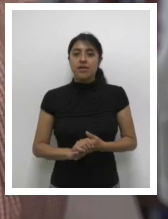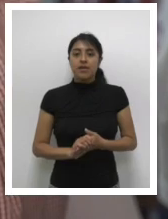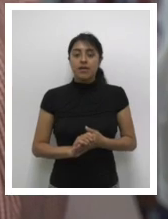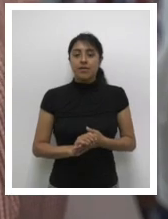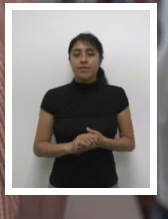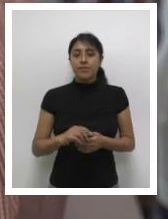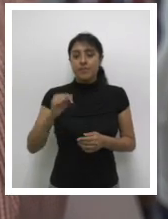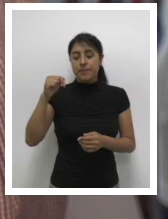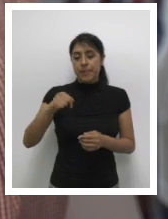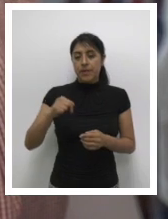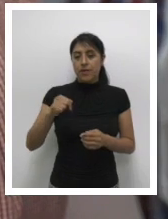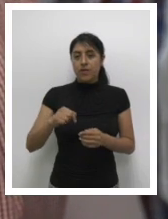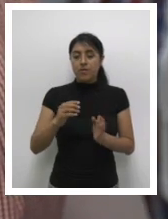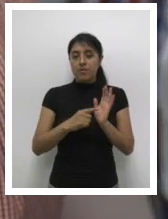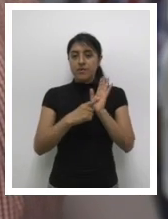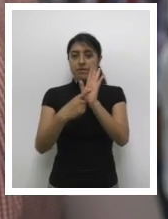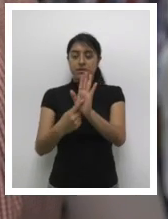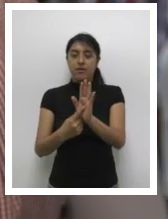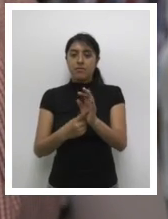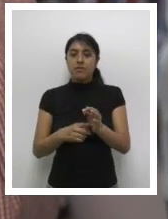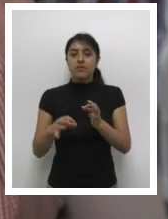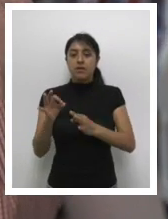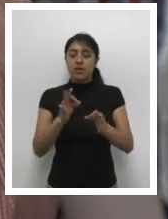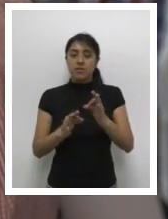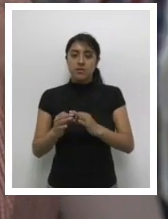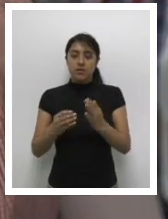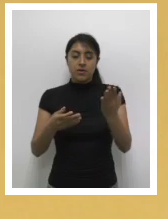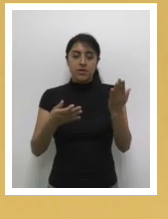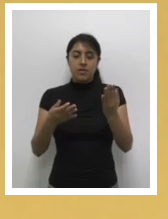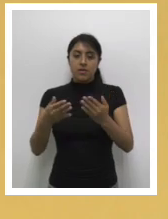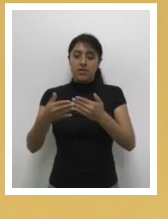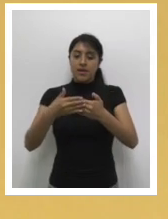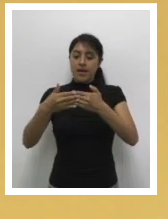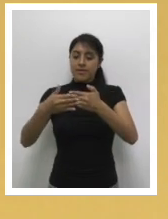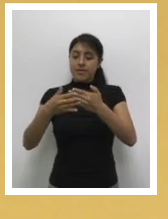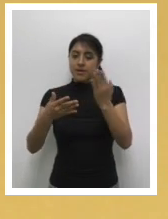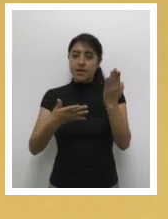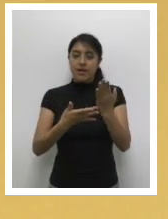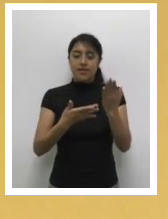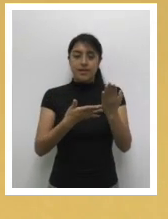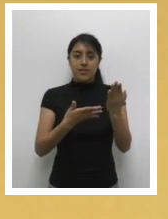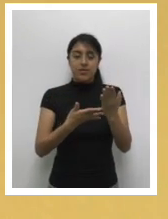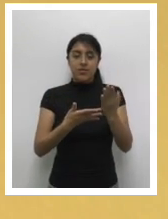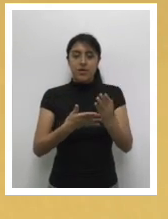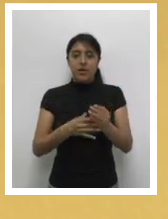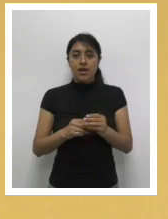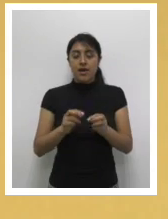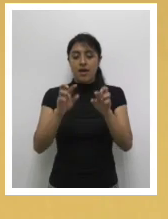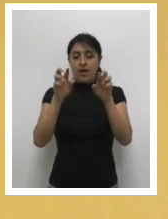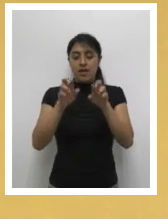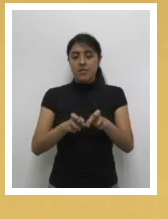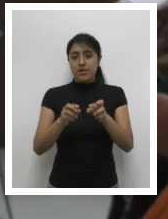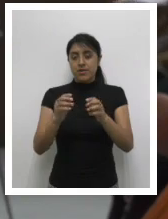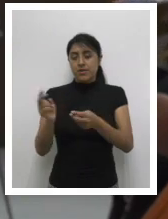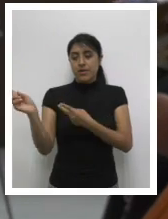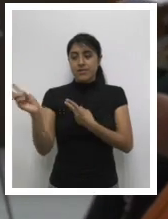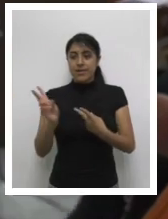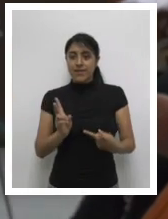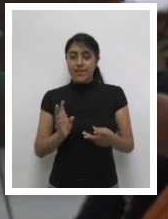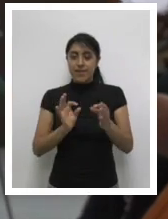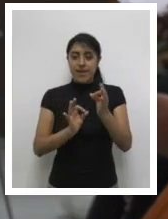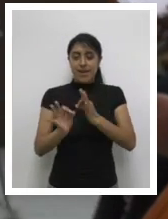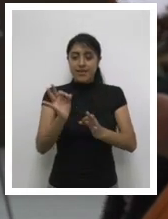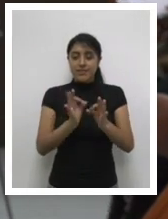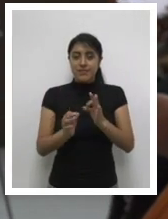RENAP es ofrecer la tecnología de forma gratuita y ponerla al alcance de los ciudadanos que visitan la sede central. A partir de esta